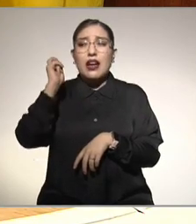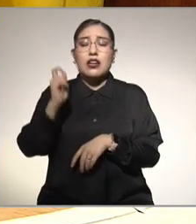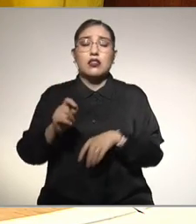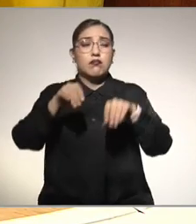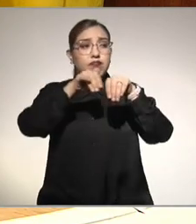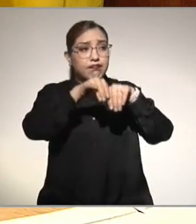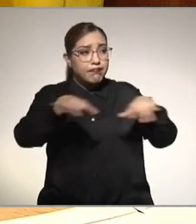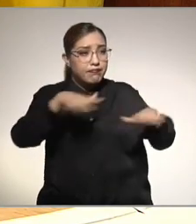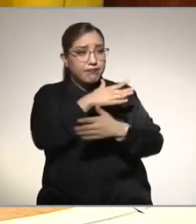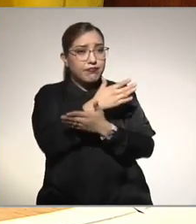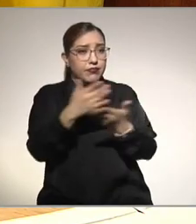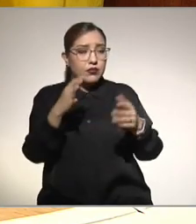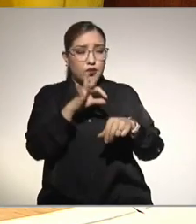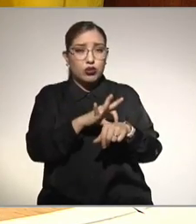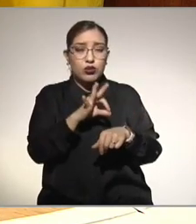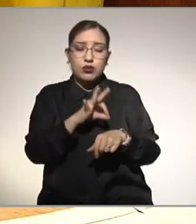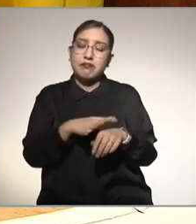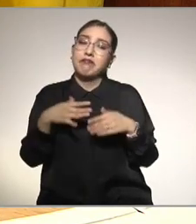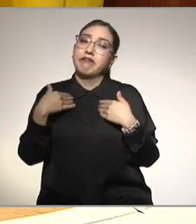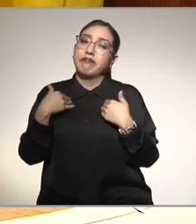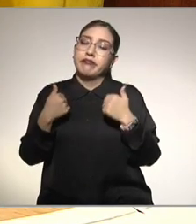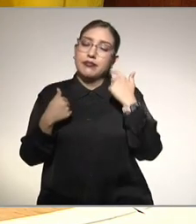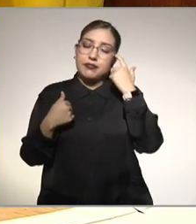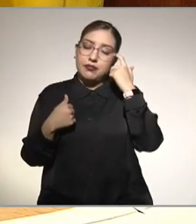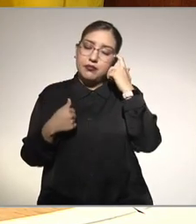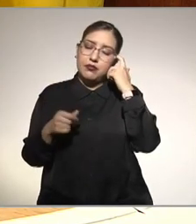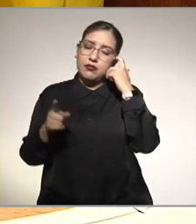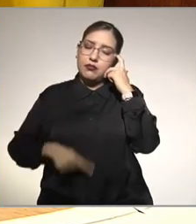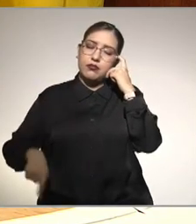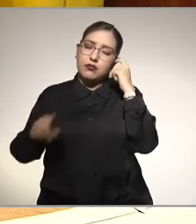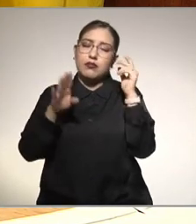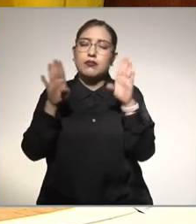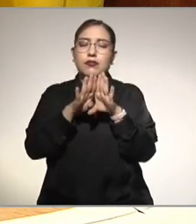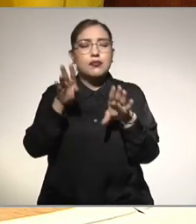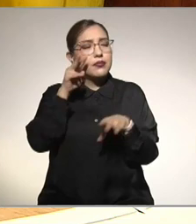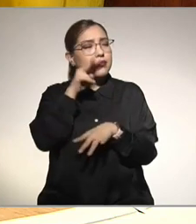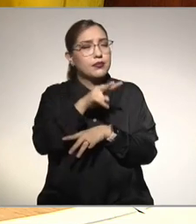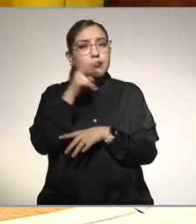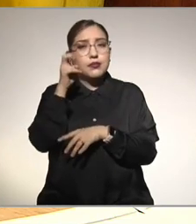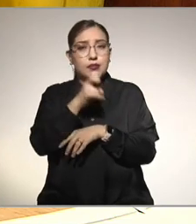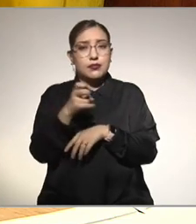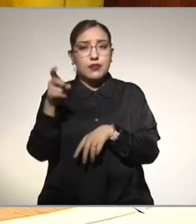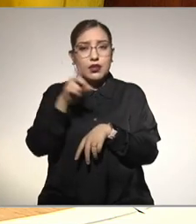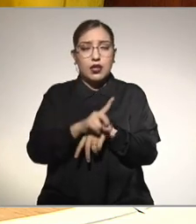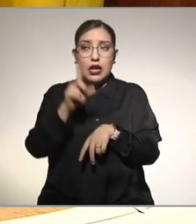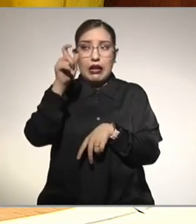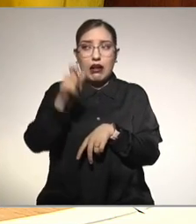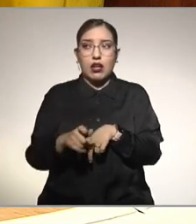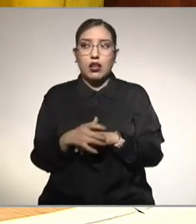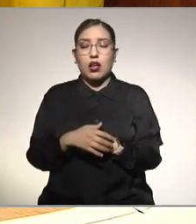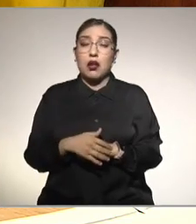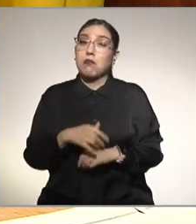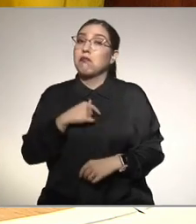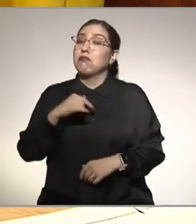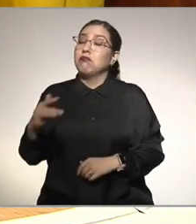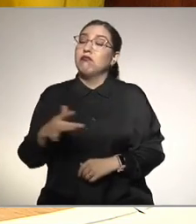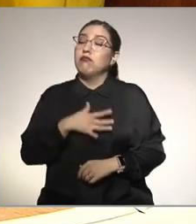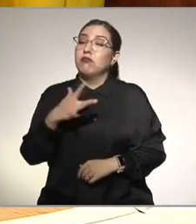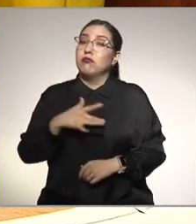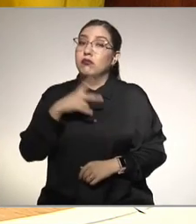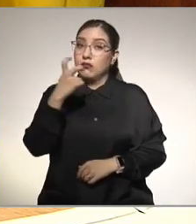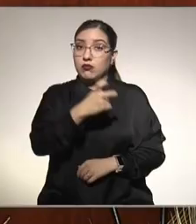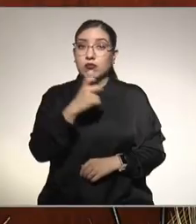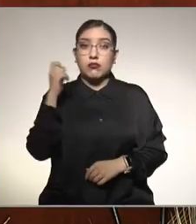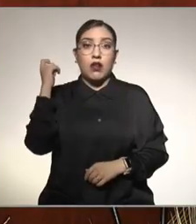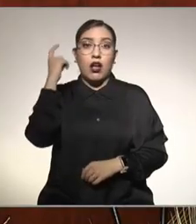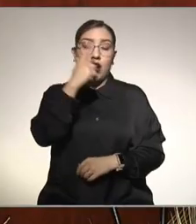médicos, ¿cómo han visto ustedes que se dedican a esto el cambio con la existencia de este día? Es un impacto, me parece, global en el sentido